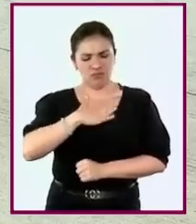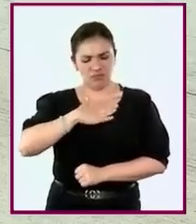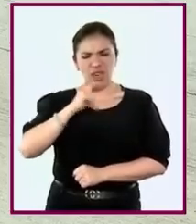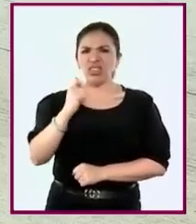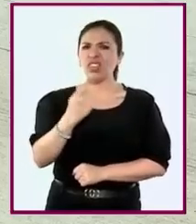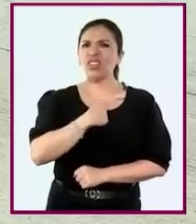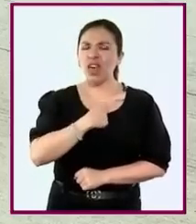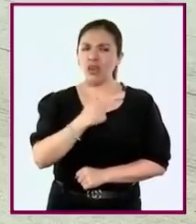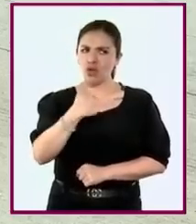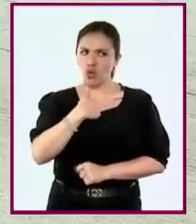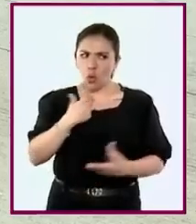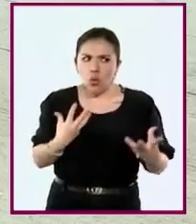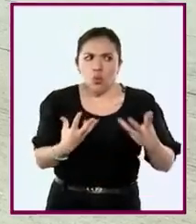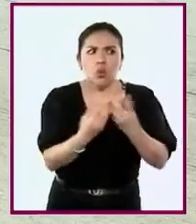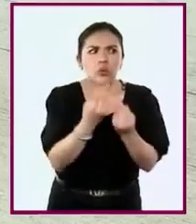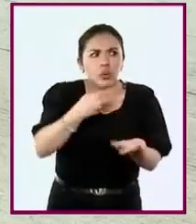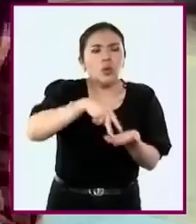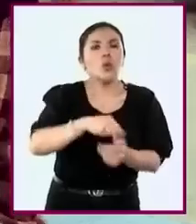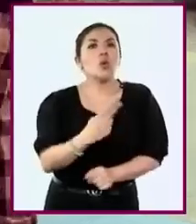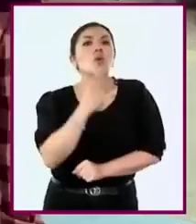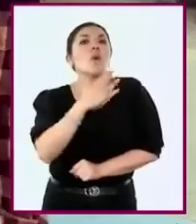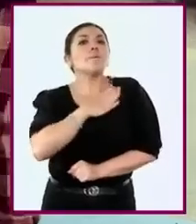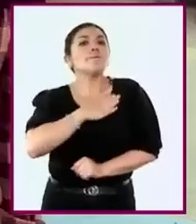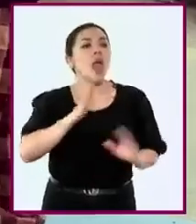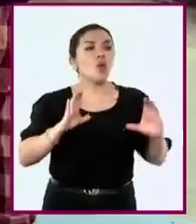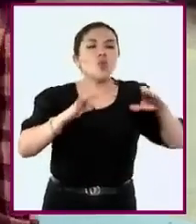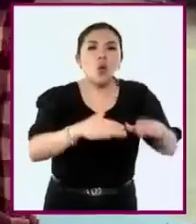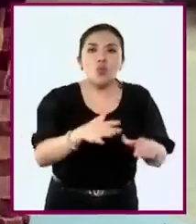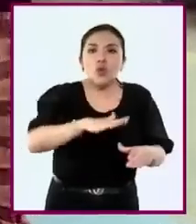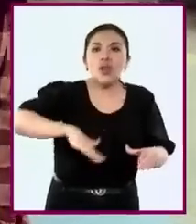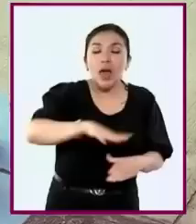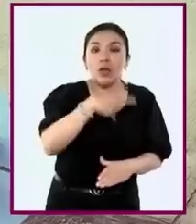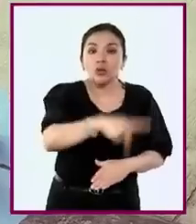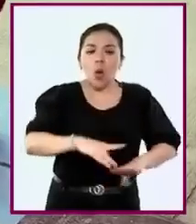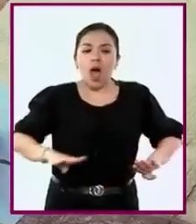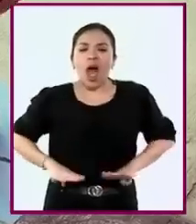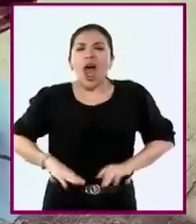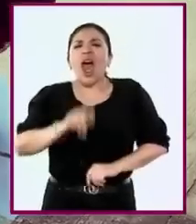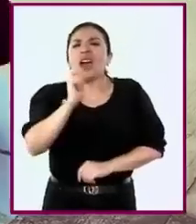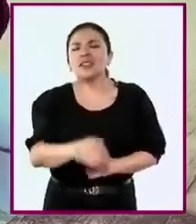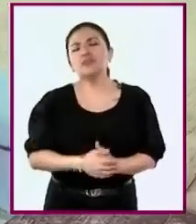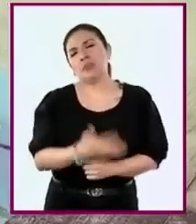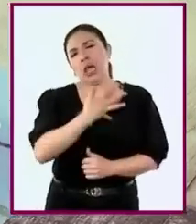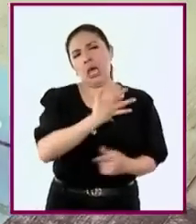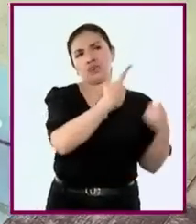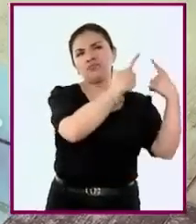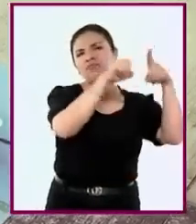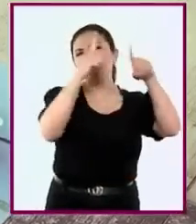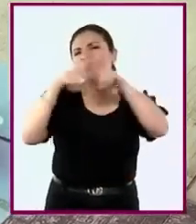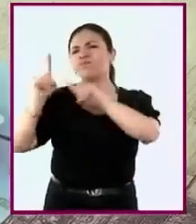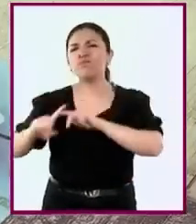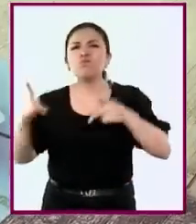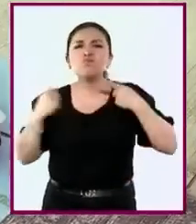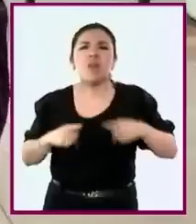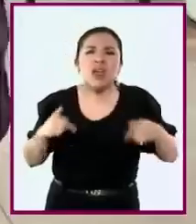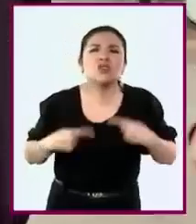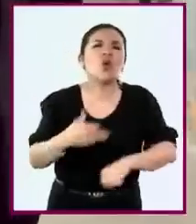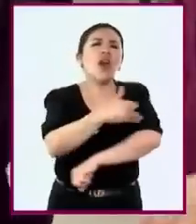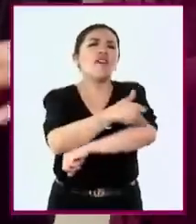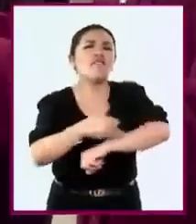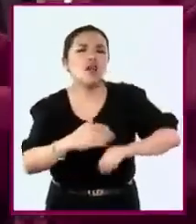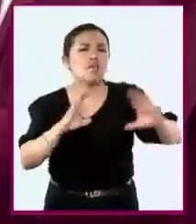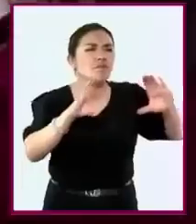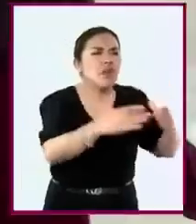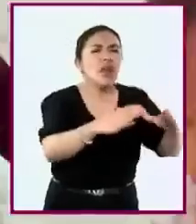identidad y sentido de pertenencia a una comunidad caracterizada por la diversidad de personas y